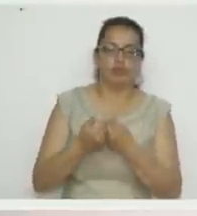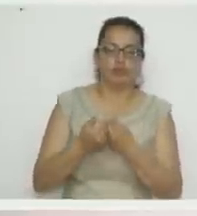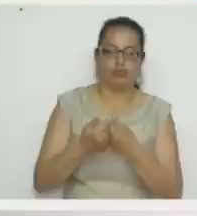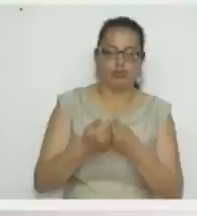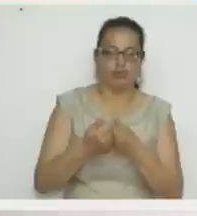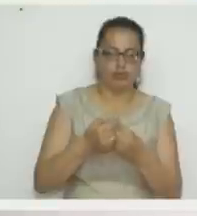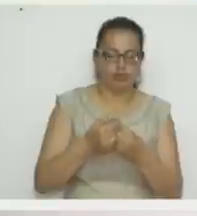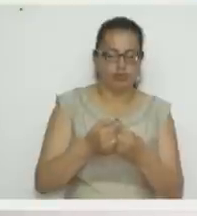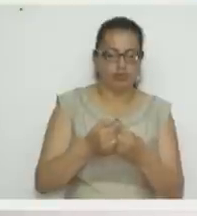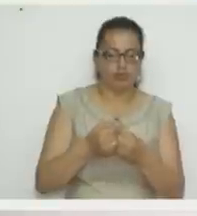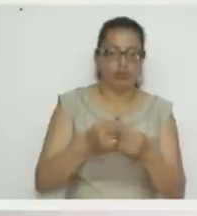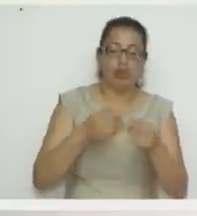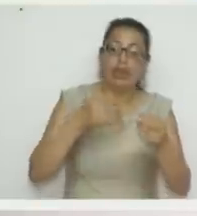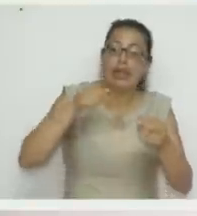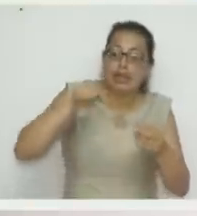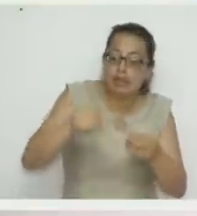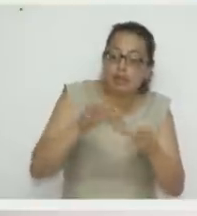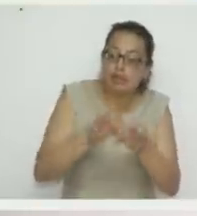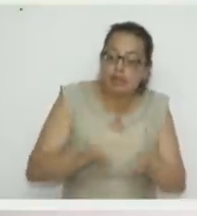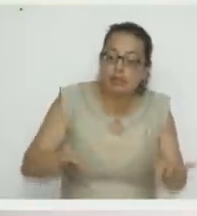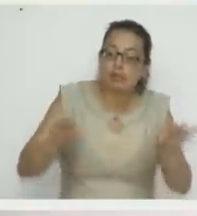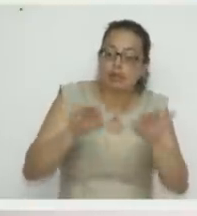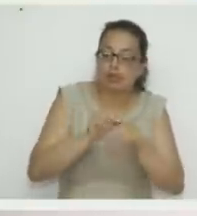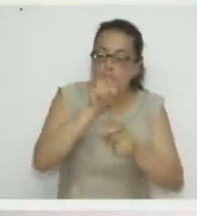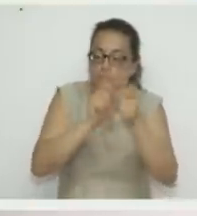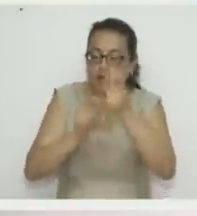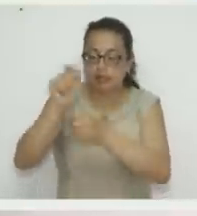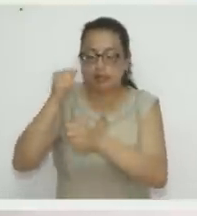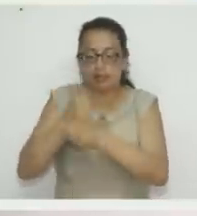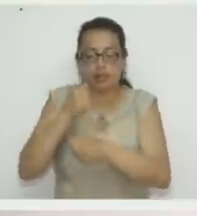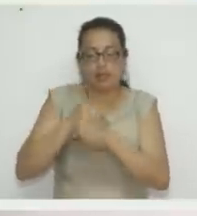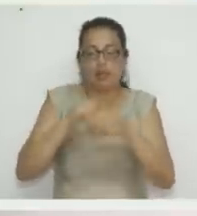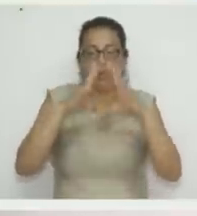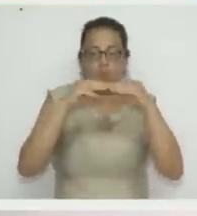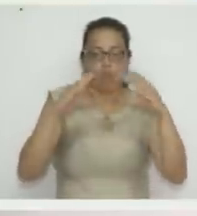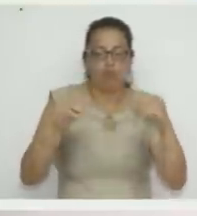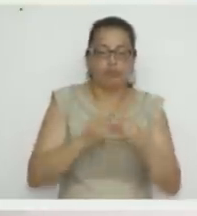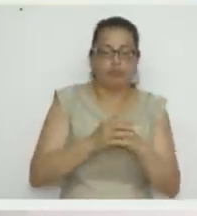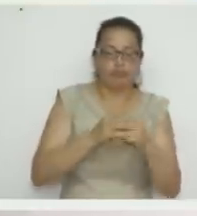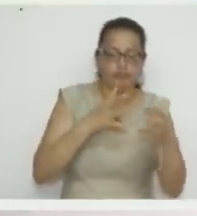muy especial o muy esencial para nosotros las que trabajamos en foaming.